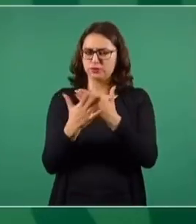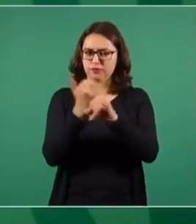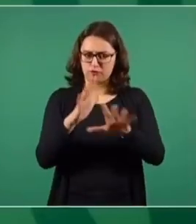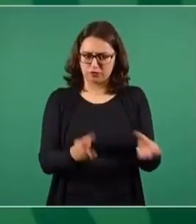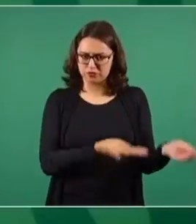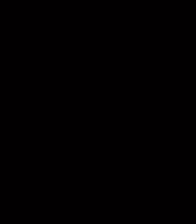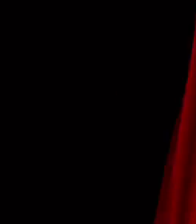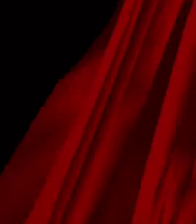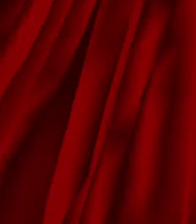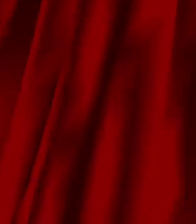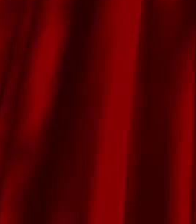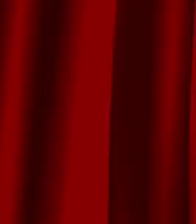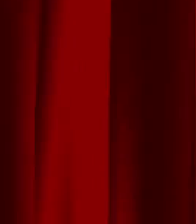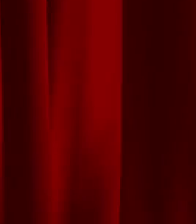que tú estás planteando.